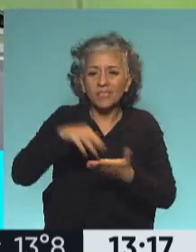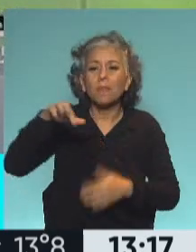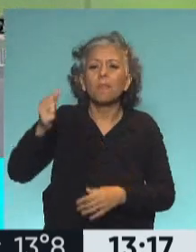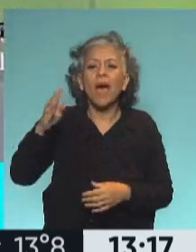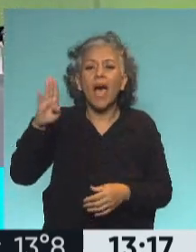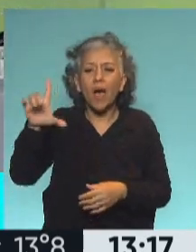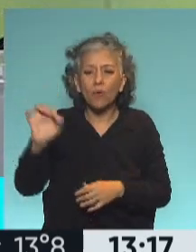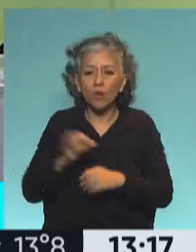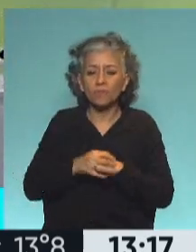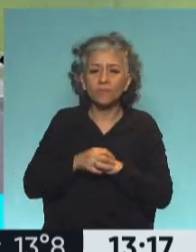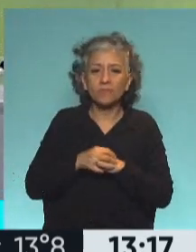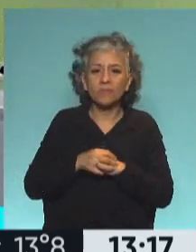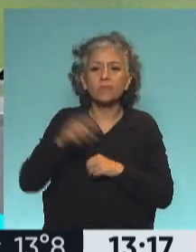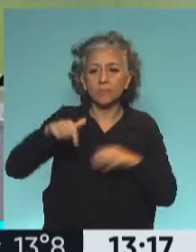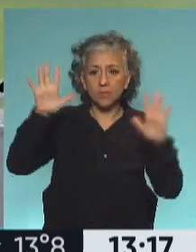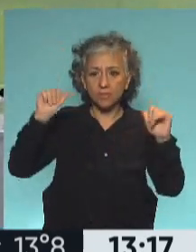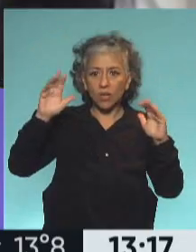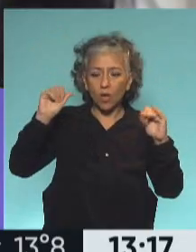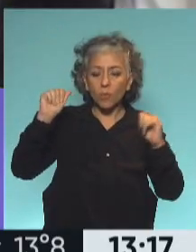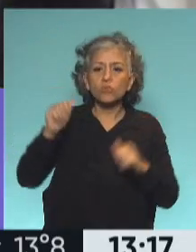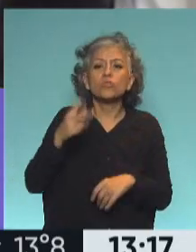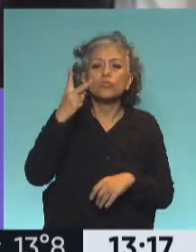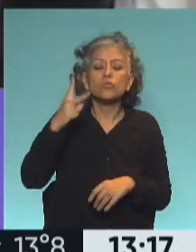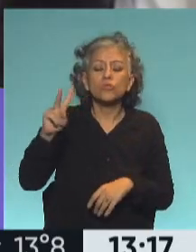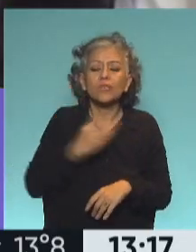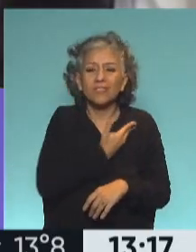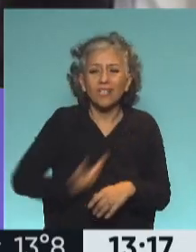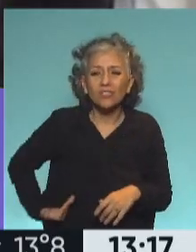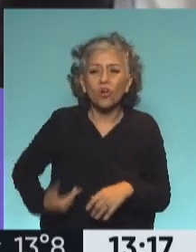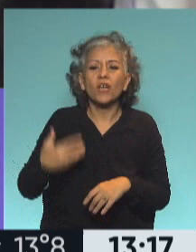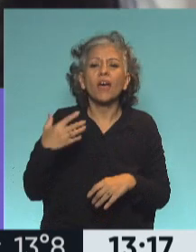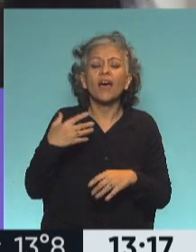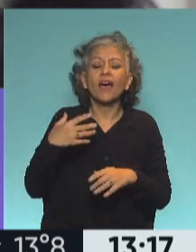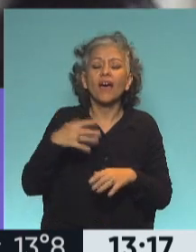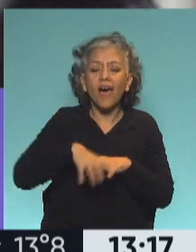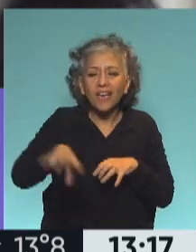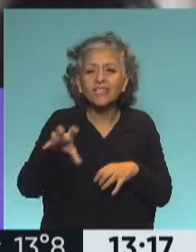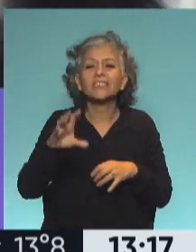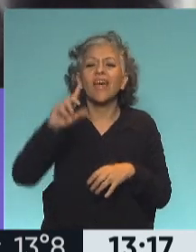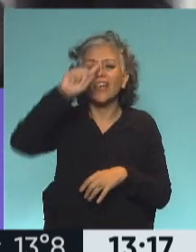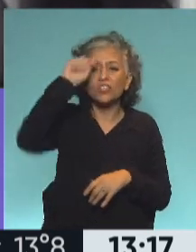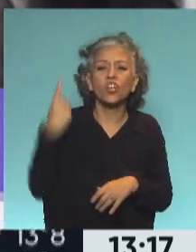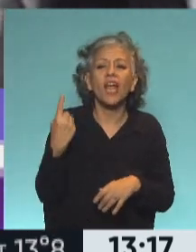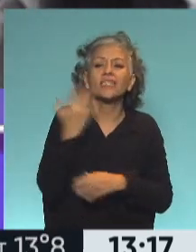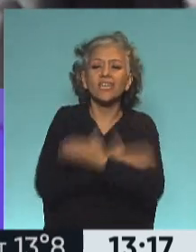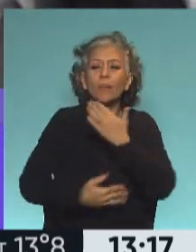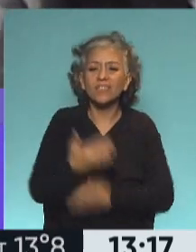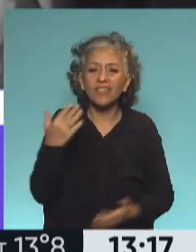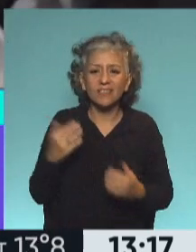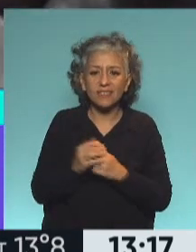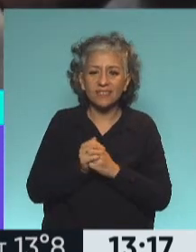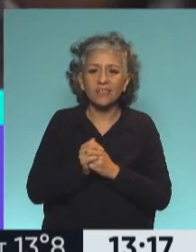Ya mismo estamos saludando a Greta María Pena, subdirectora ejecutiva de la Agencia Nacional de Discapacidad. Greta, ¿cómo estás? Bienvenida.